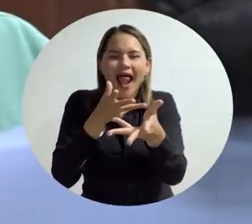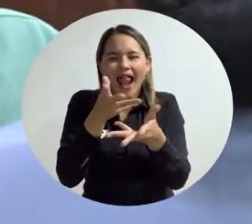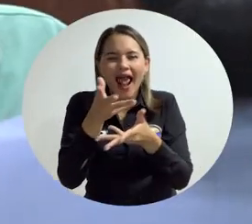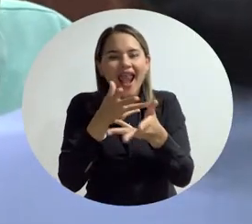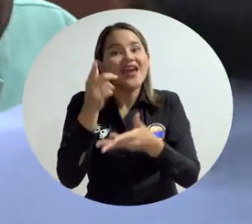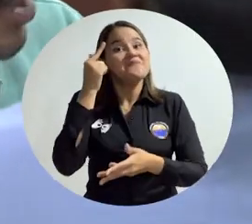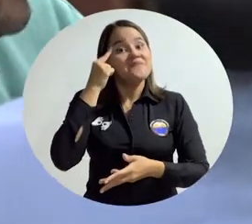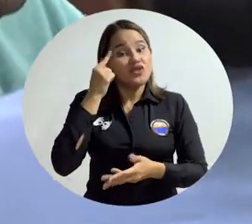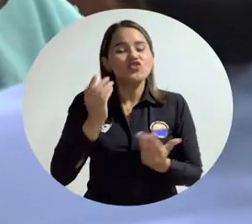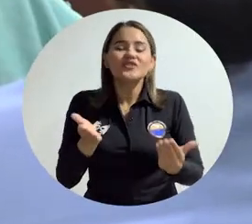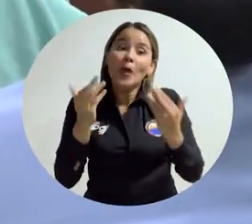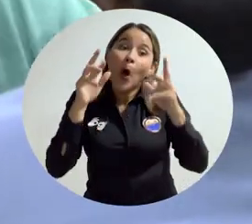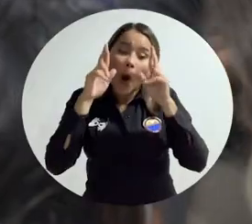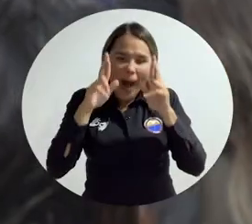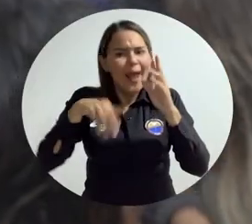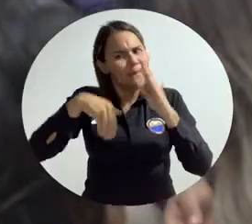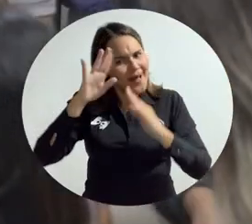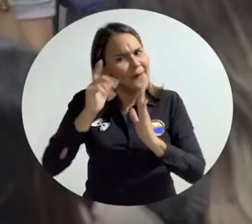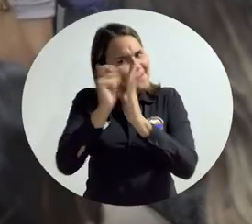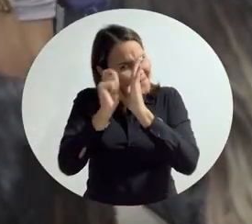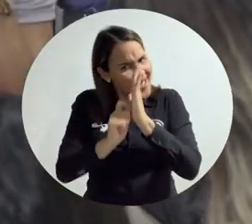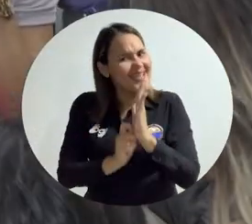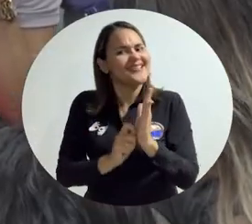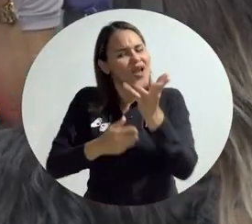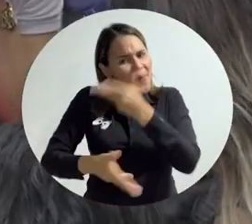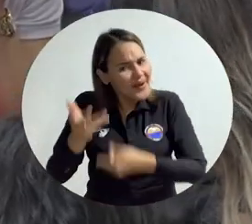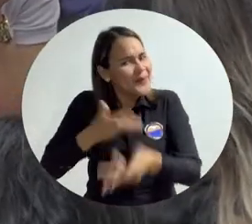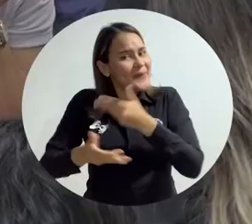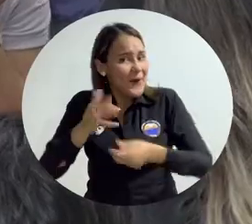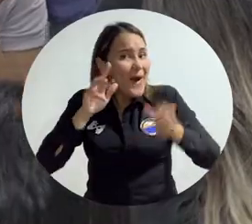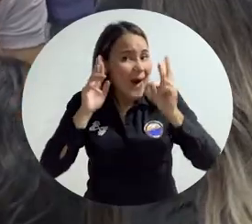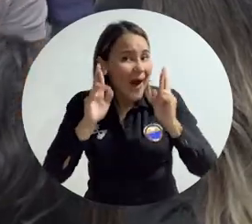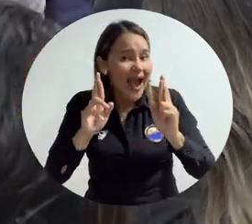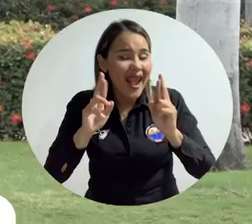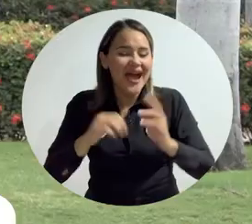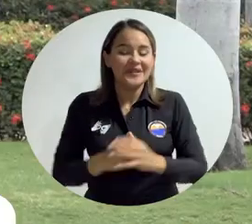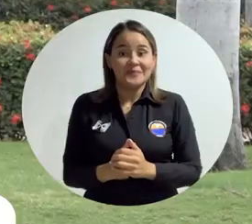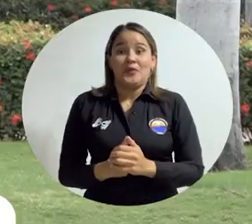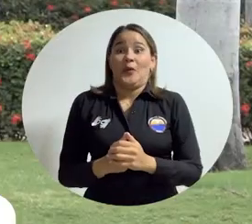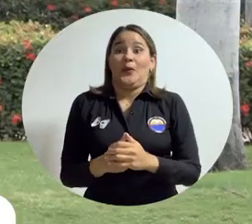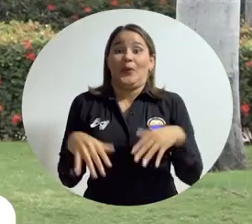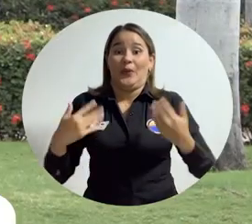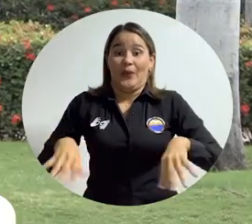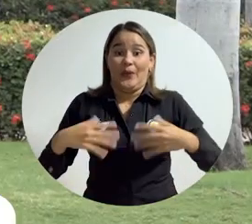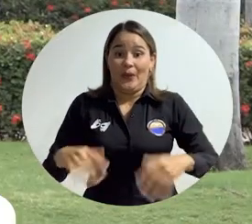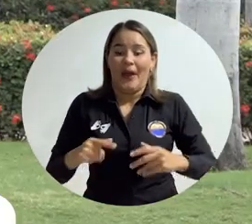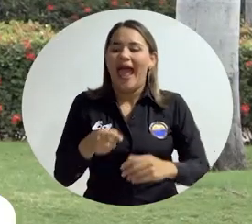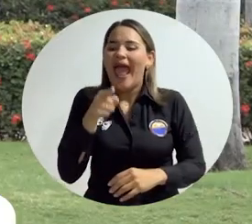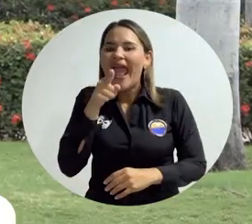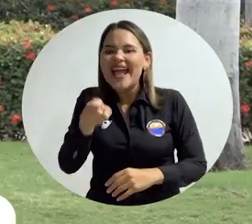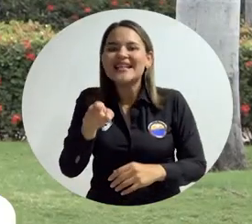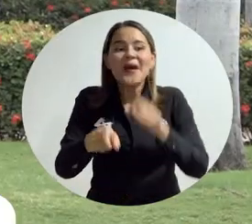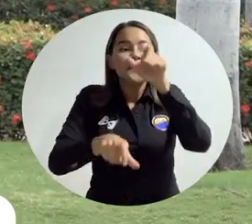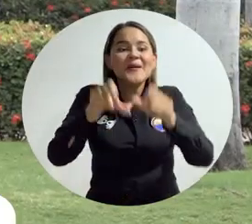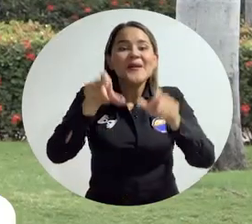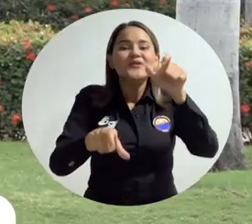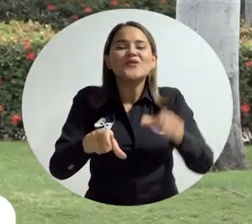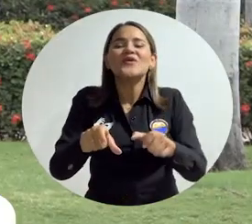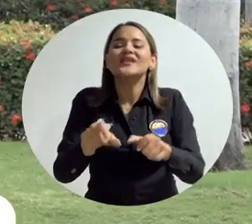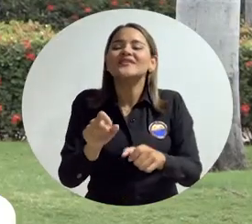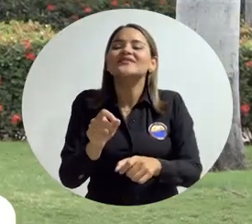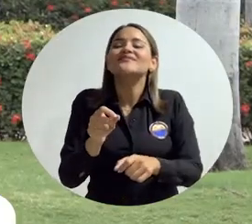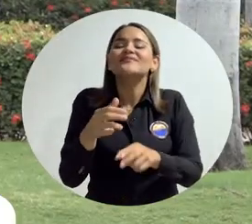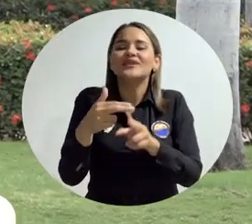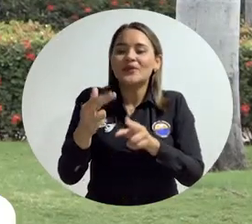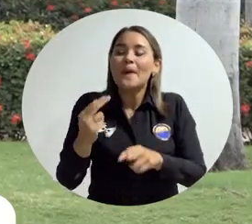nuestros puntos de vista. Considero que estos encuentros se vienen de hacer más a menudo. Tenemos en nuestras manos la primera y futura